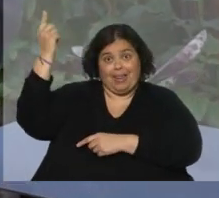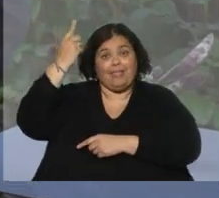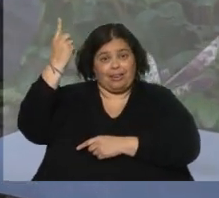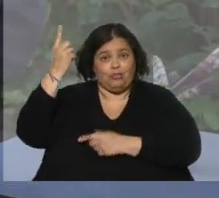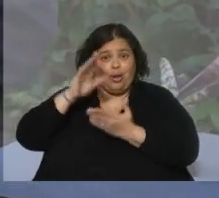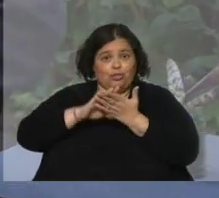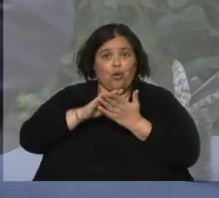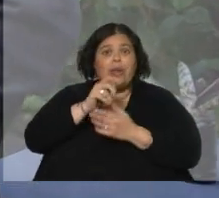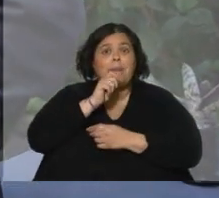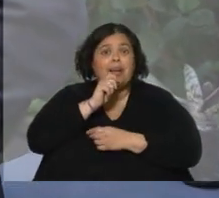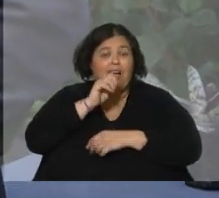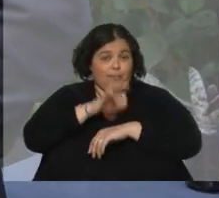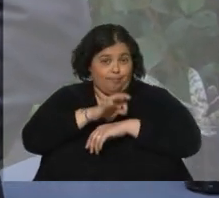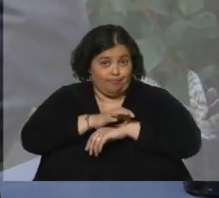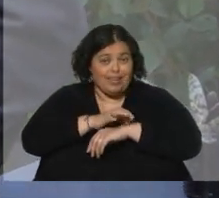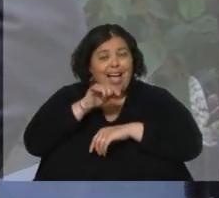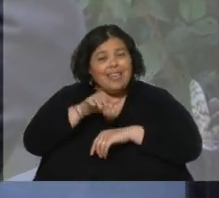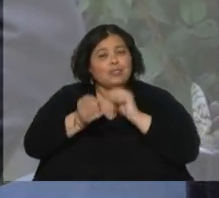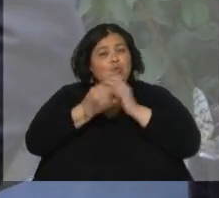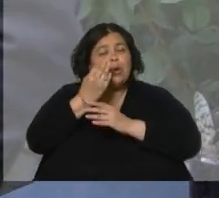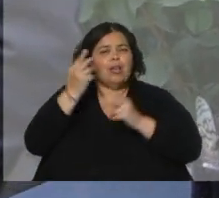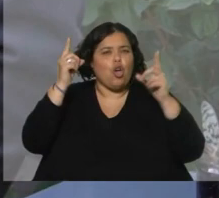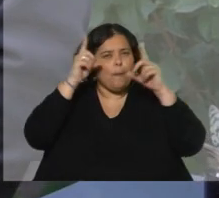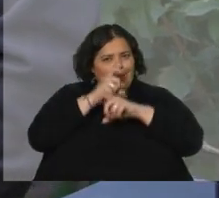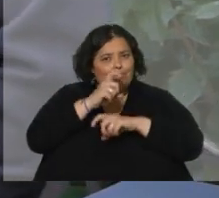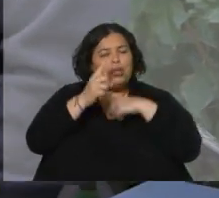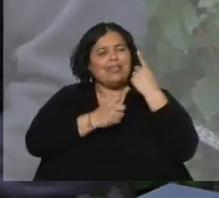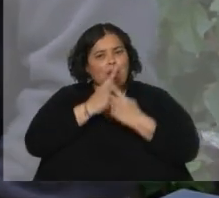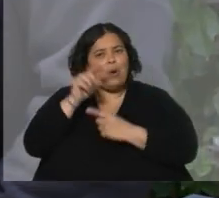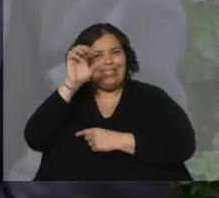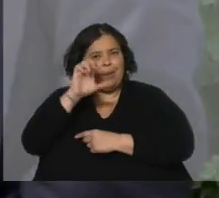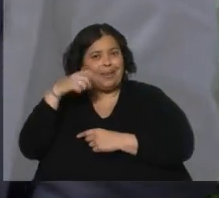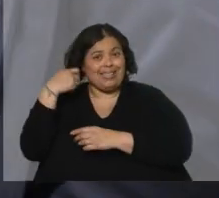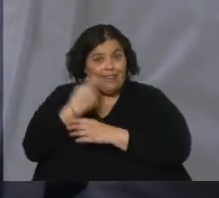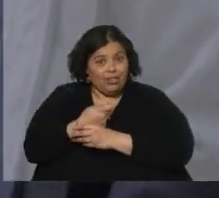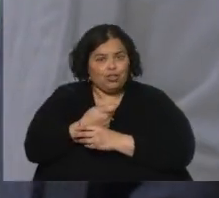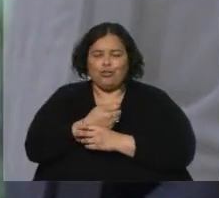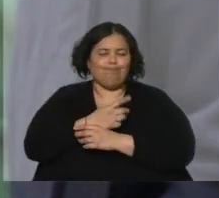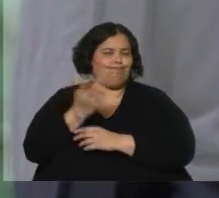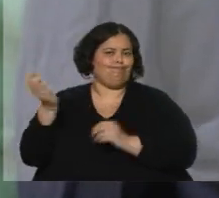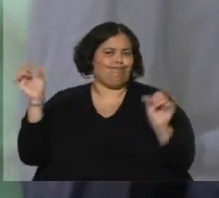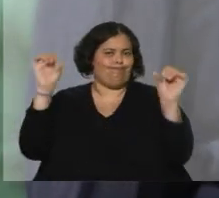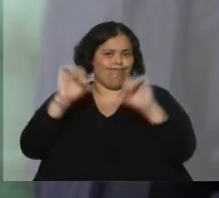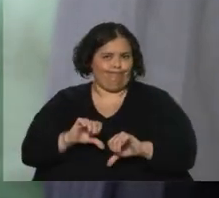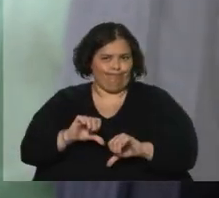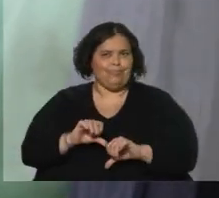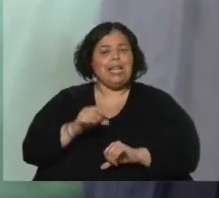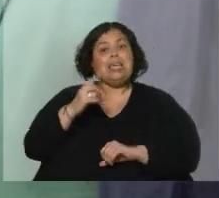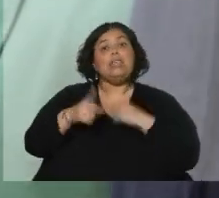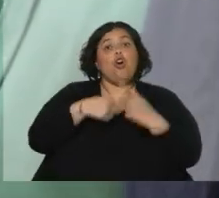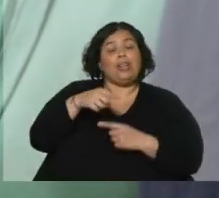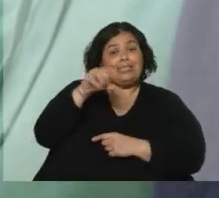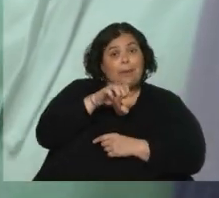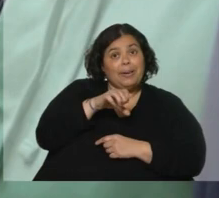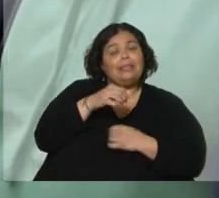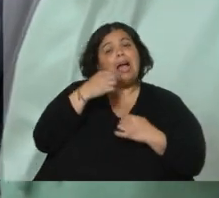sufrieron algunas complicaciones que hicieron que muchas de las inversiones no fueran hoy casos de éxito. Y otras por ahí sí, con sus